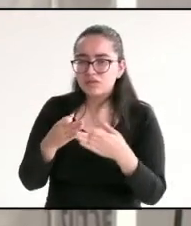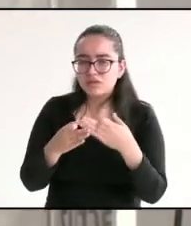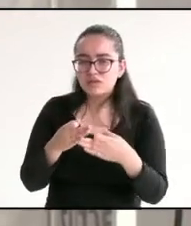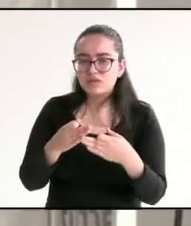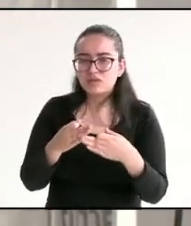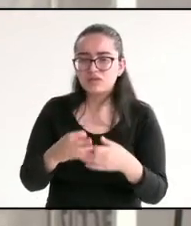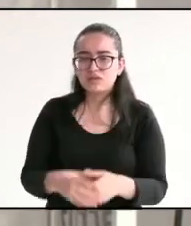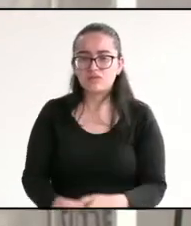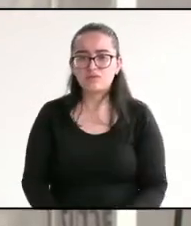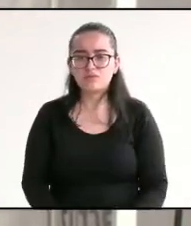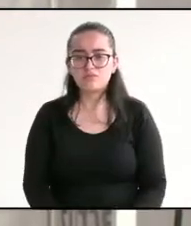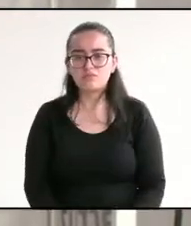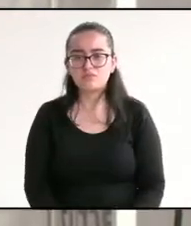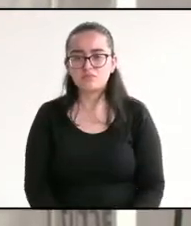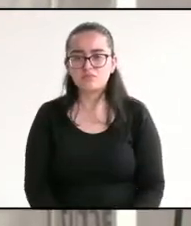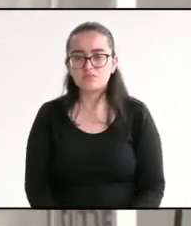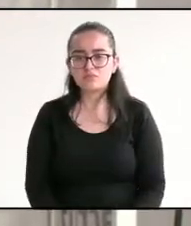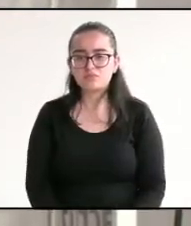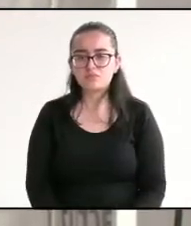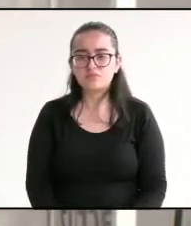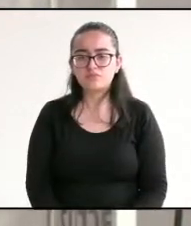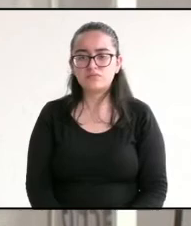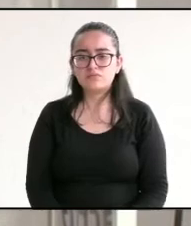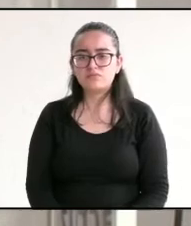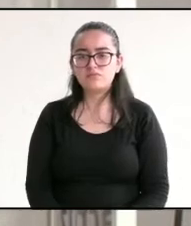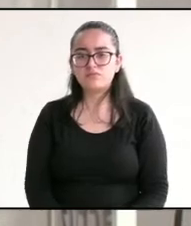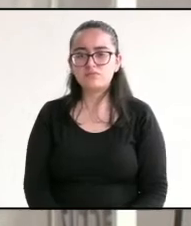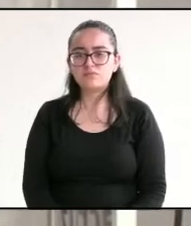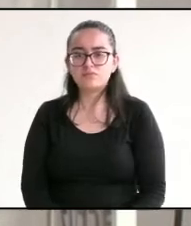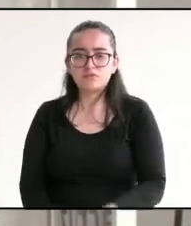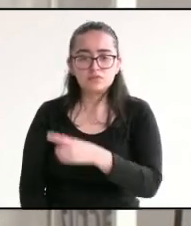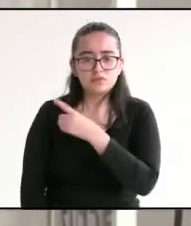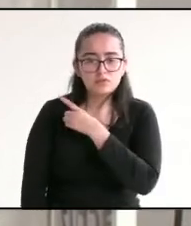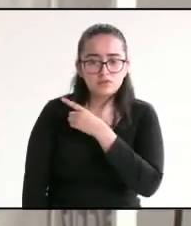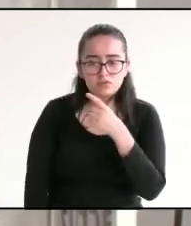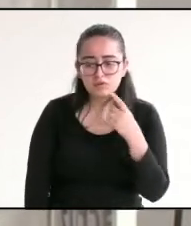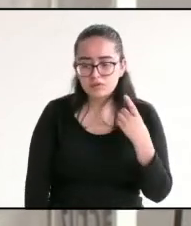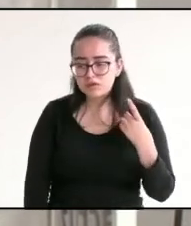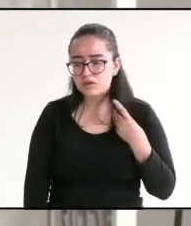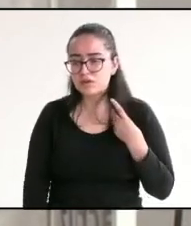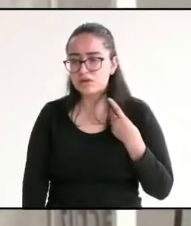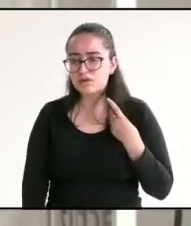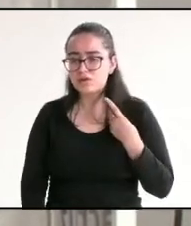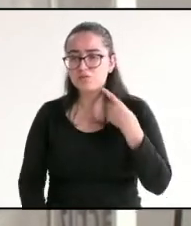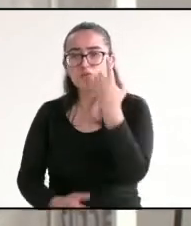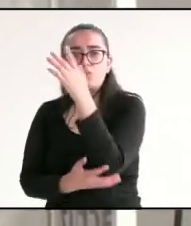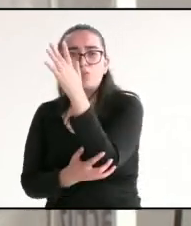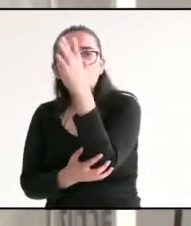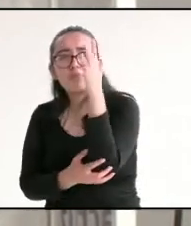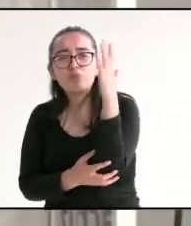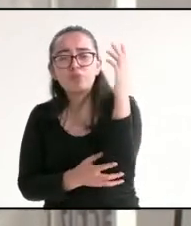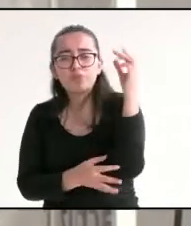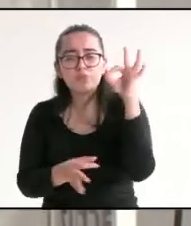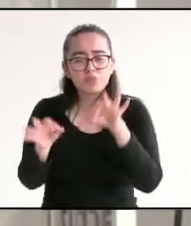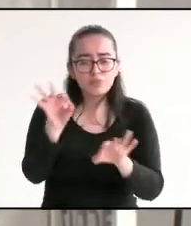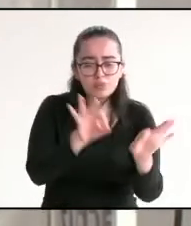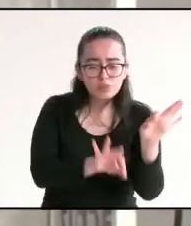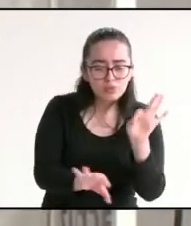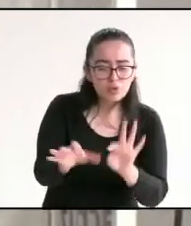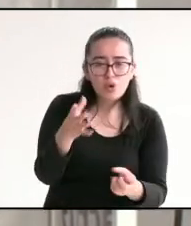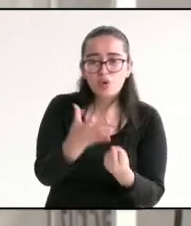es muy importante. Debemos de reforestar todo el litoral del río y delimitar